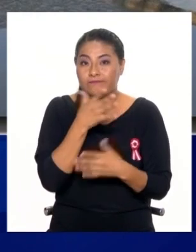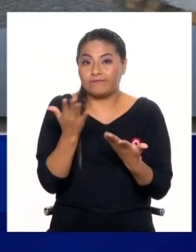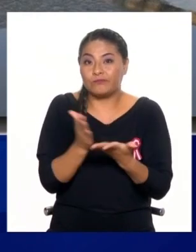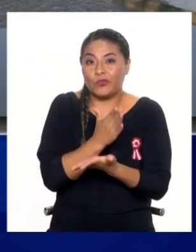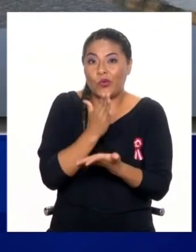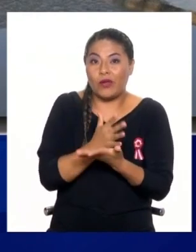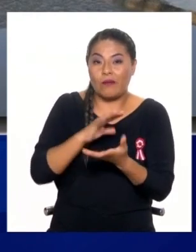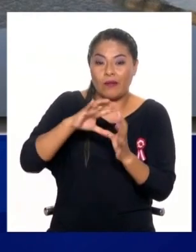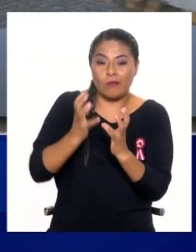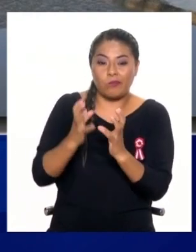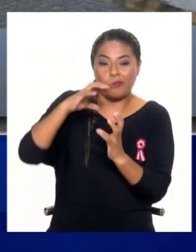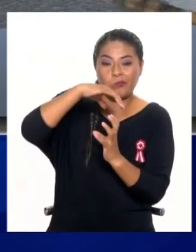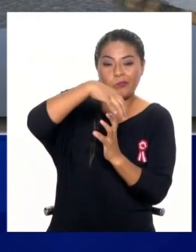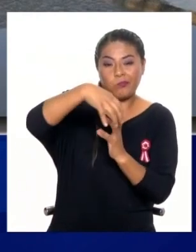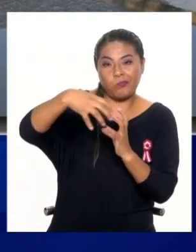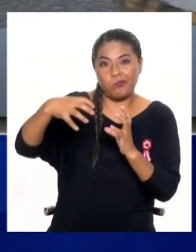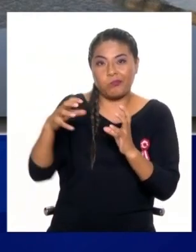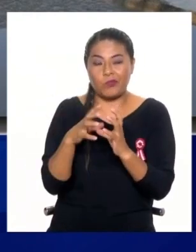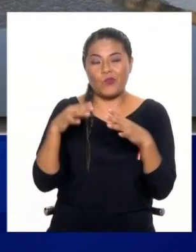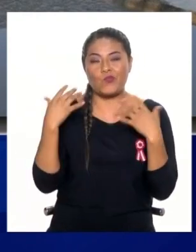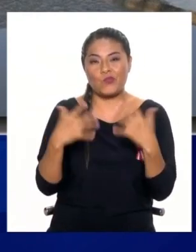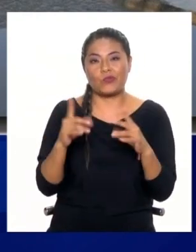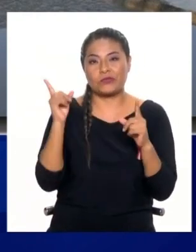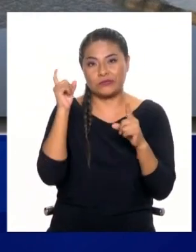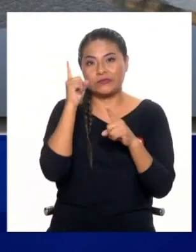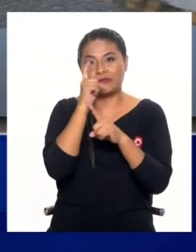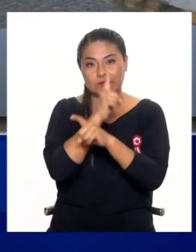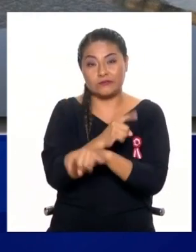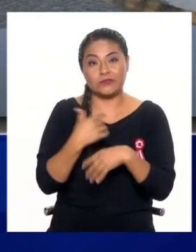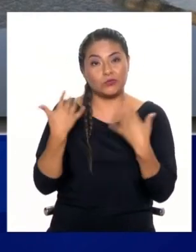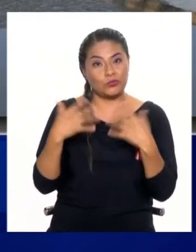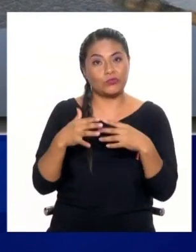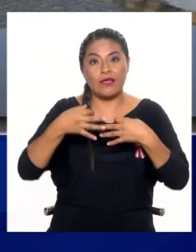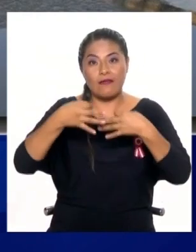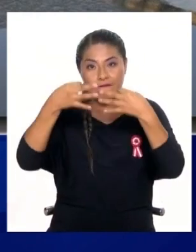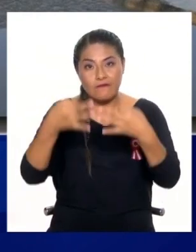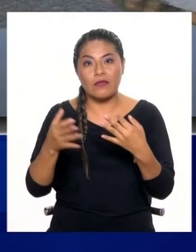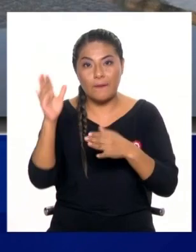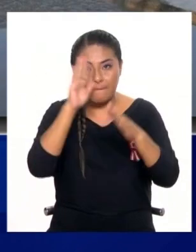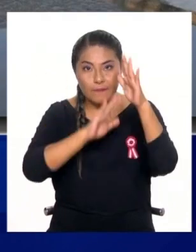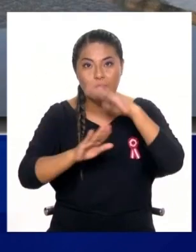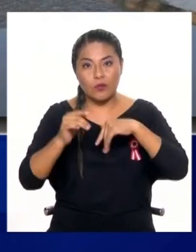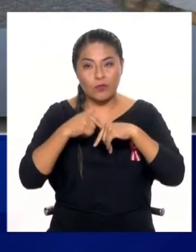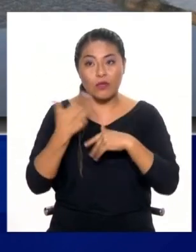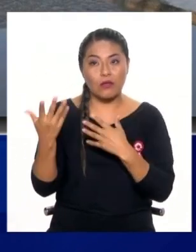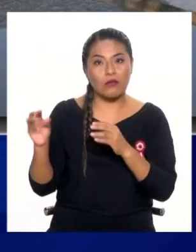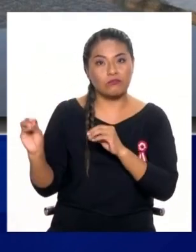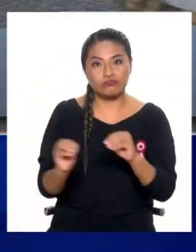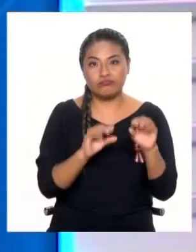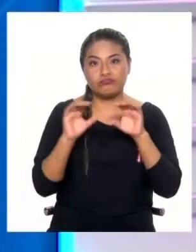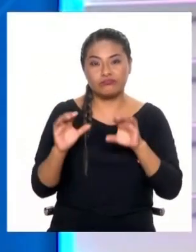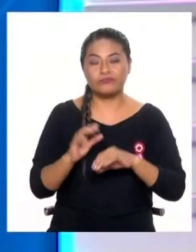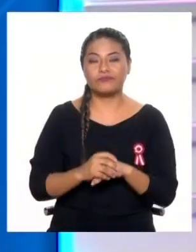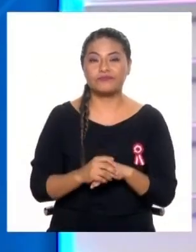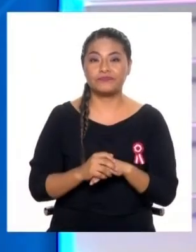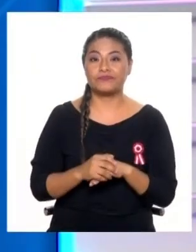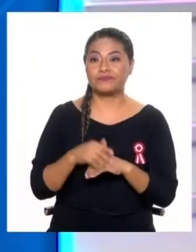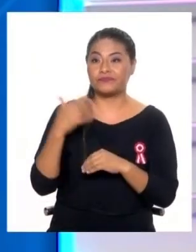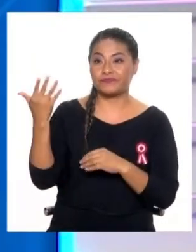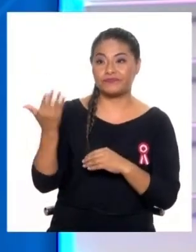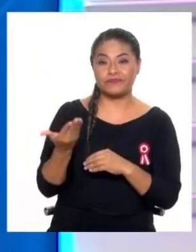del cambio climático. Es real esto, el cambio climático. Así que hay que empezar a preocuparnos y tener acciones al respecto. Y con esto